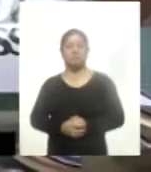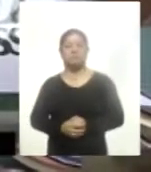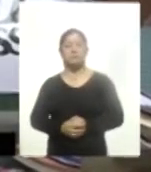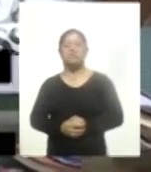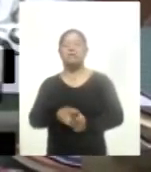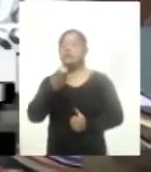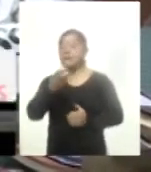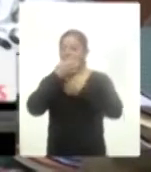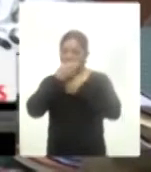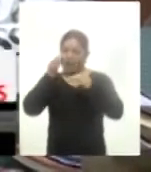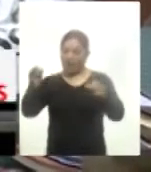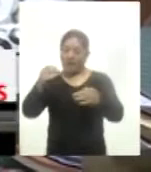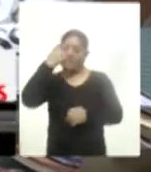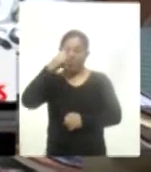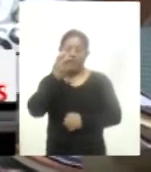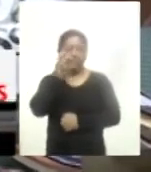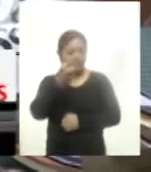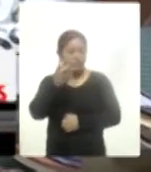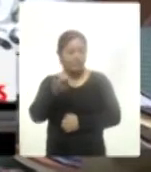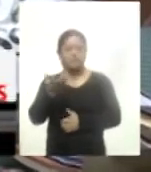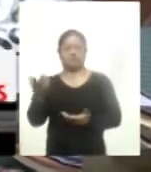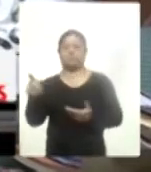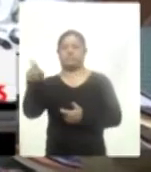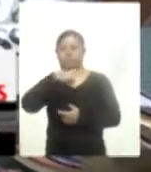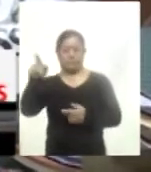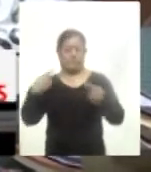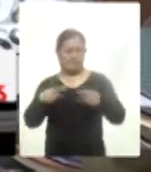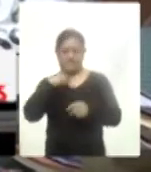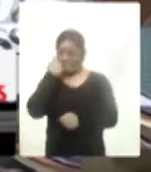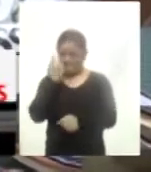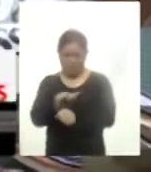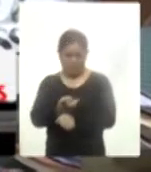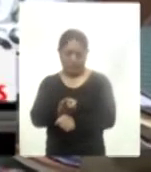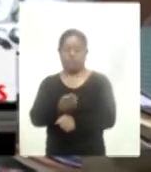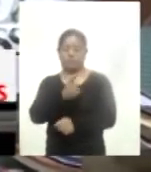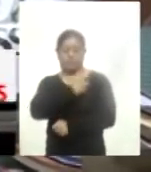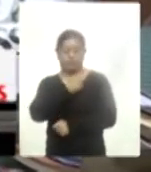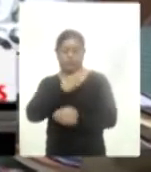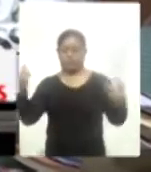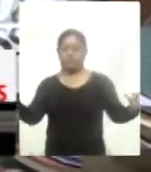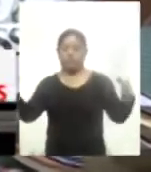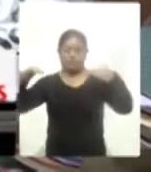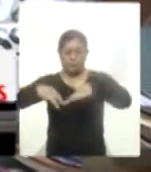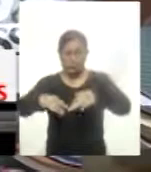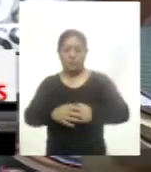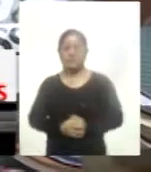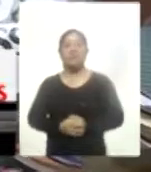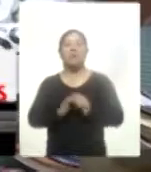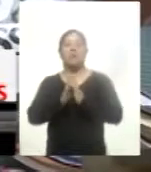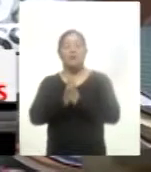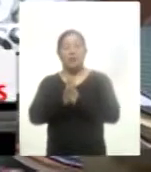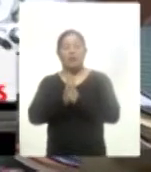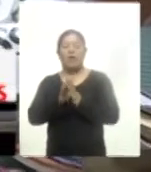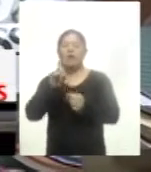esta jornada es precisamente obtener donadores voluntarios, incentivar a las personas a que donen de manera voluntaria